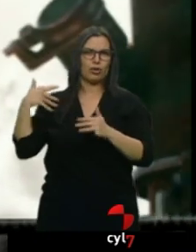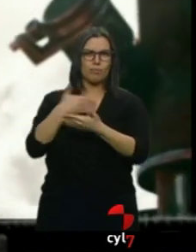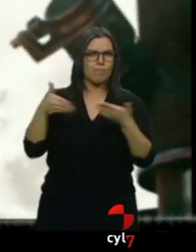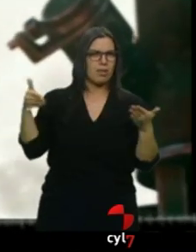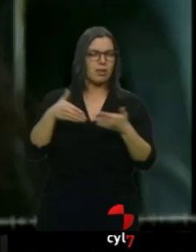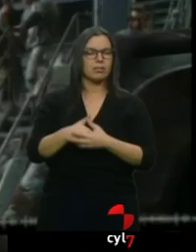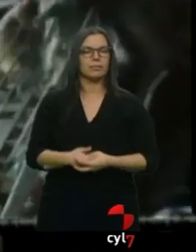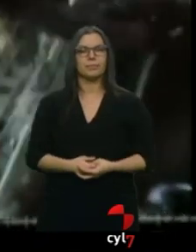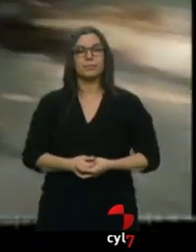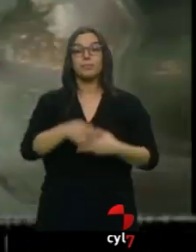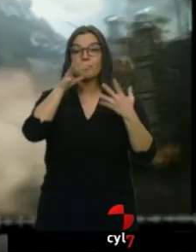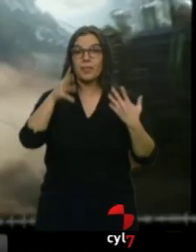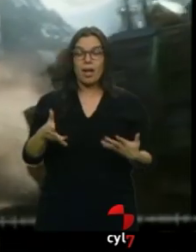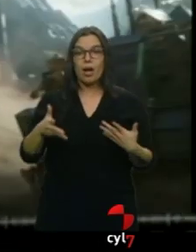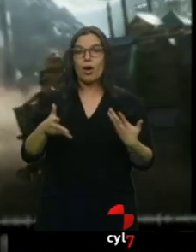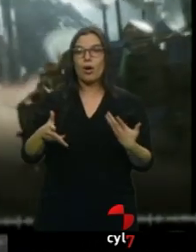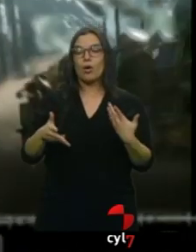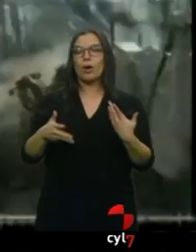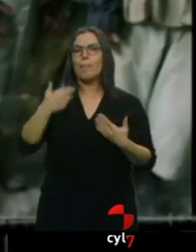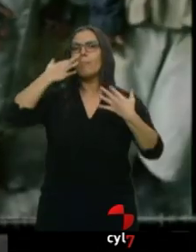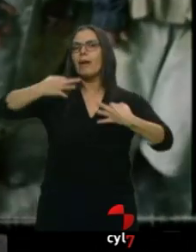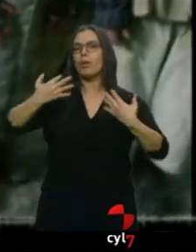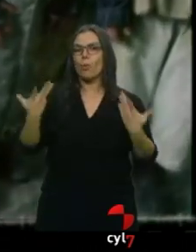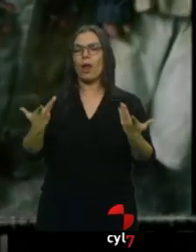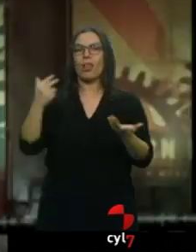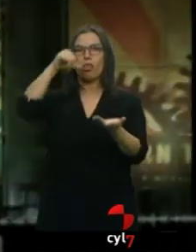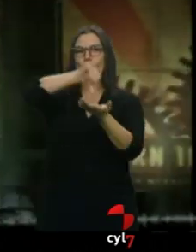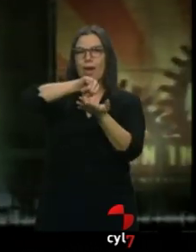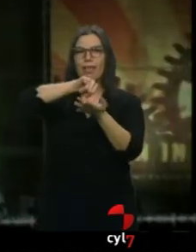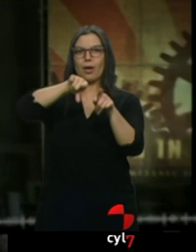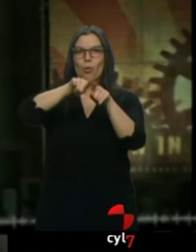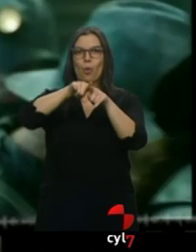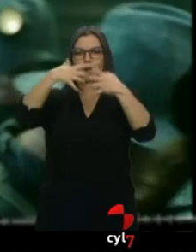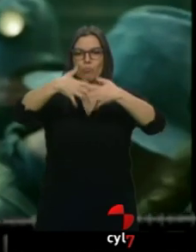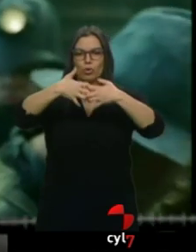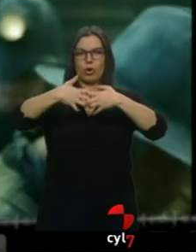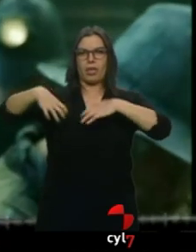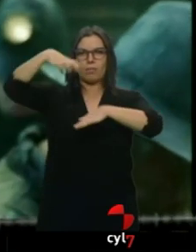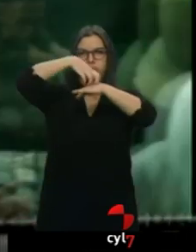Ahora la amenaza son unas ciudades motorizadas que presionan a las pequeñas poblaciones.